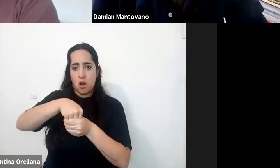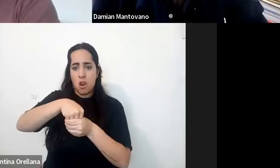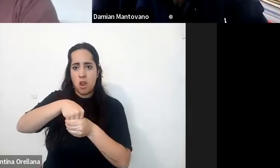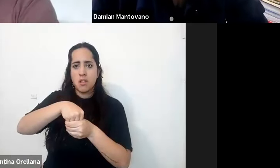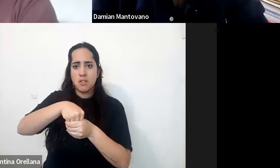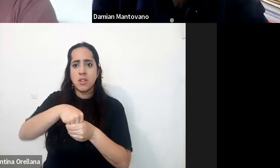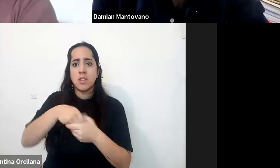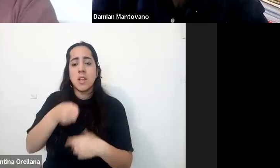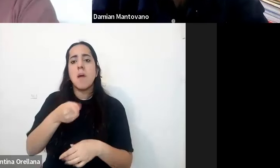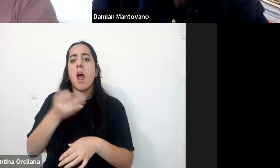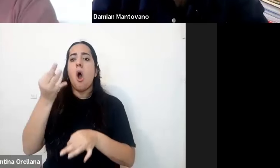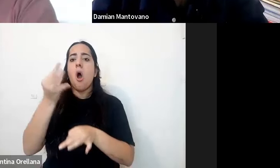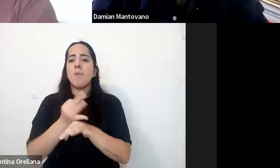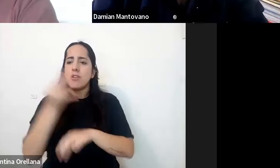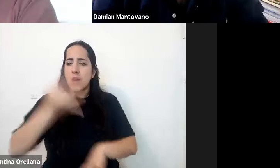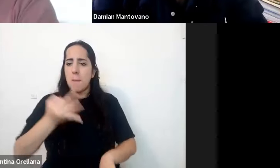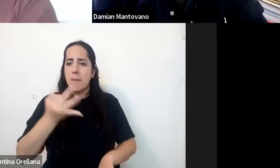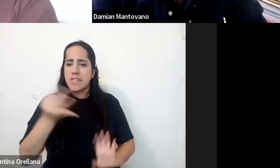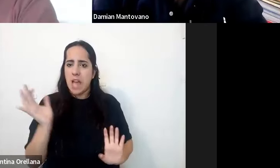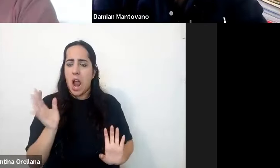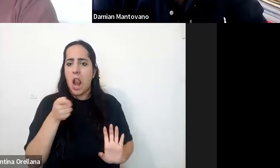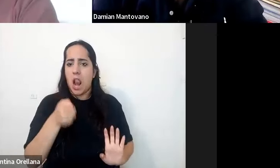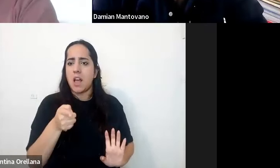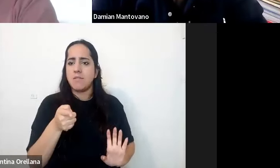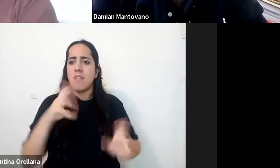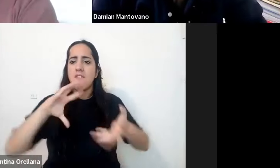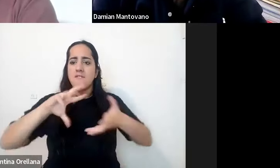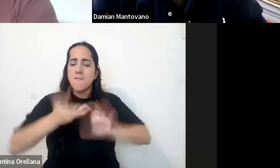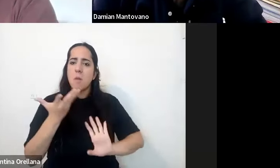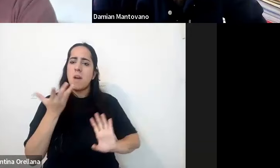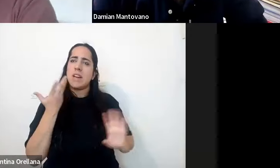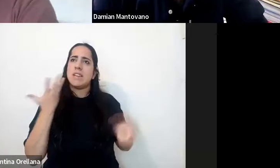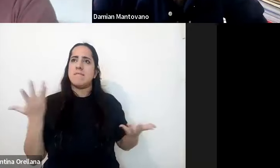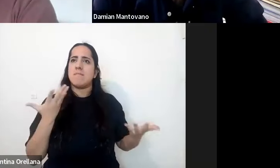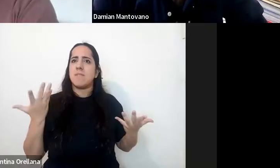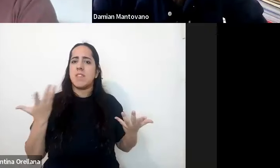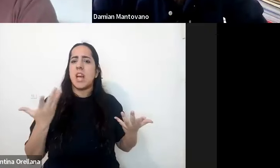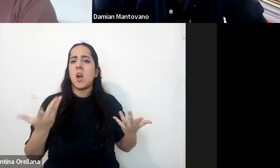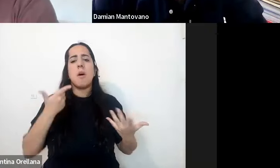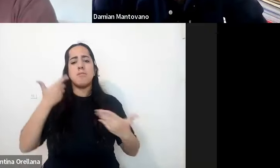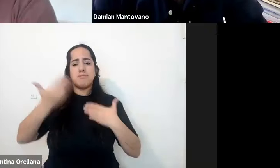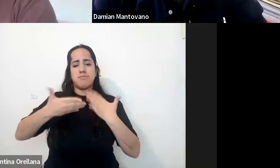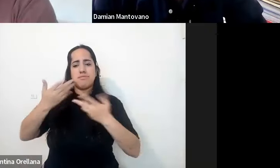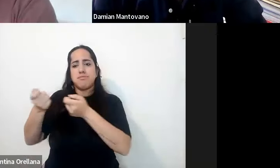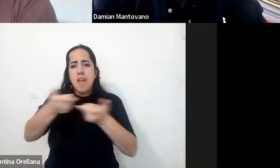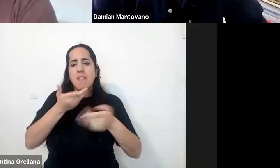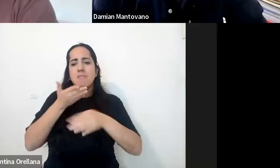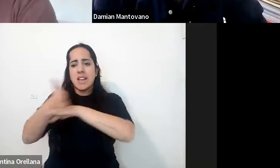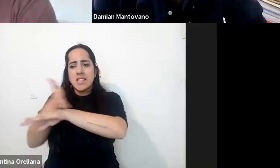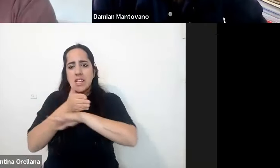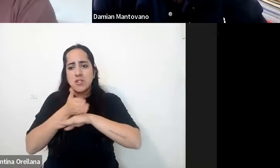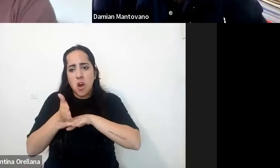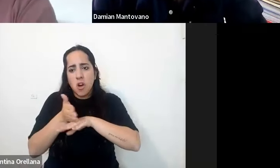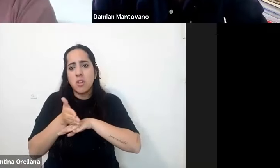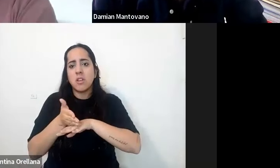es la educación especial puntualmente la modalidad que está destinada a garantizar el acceso la